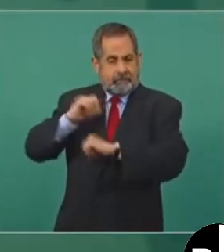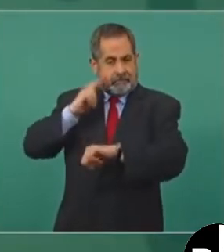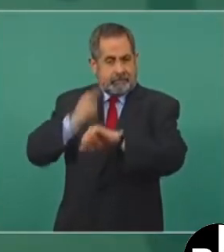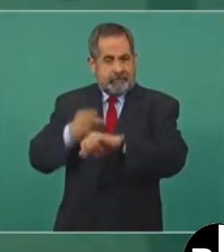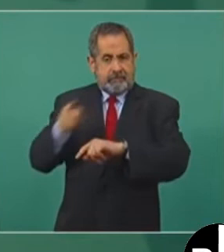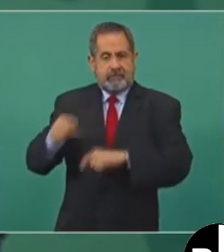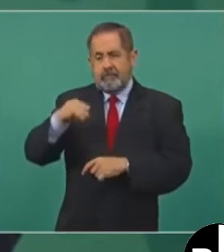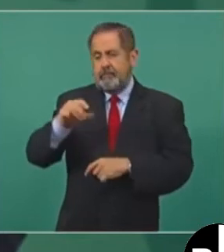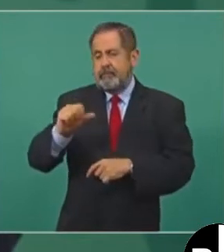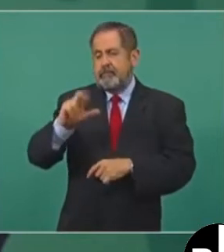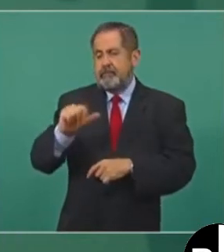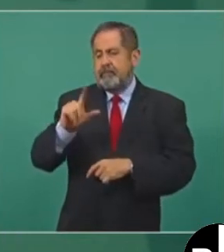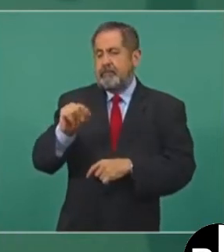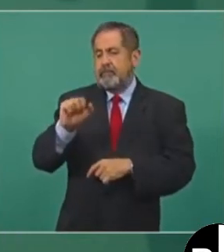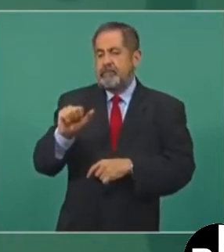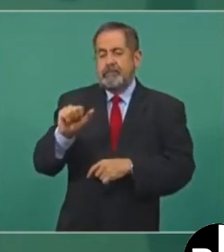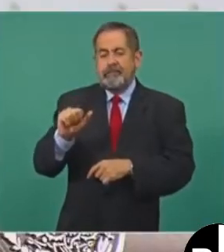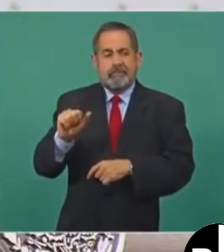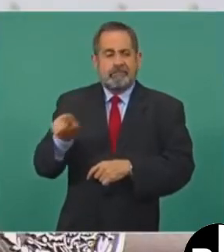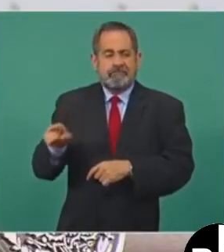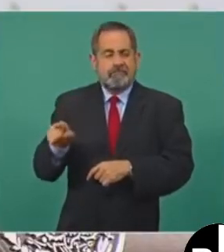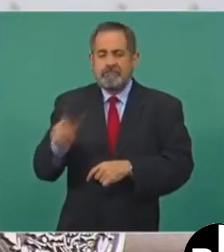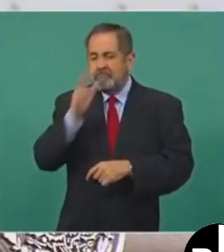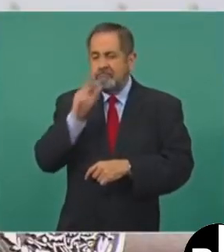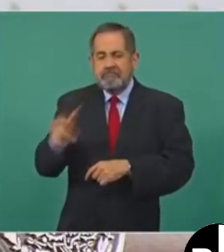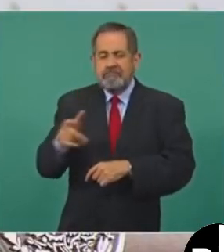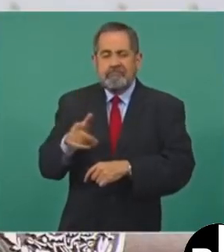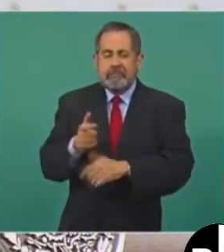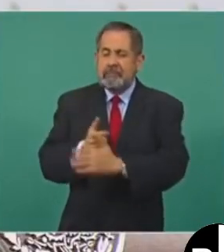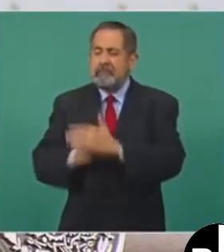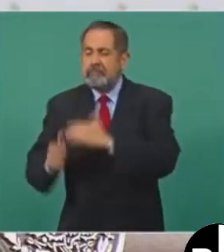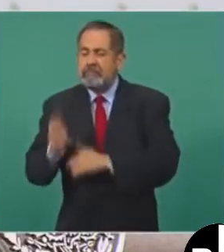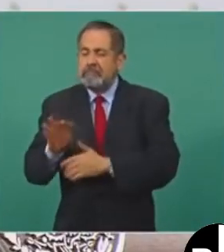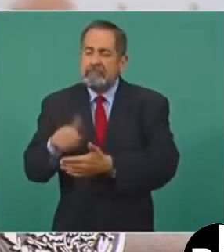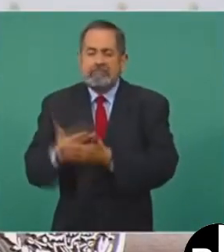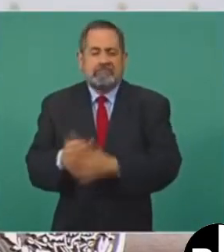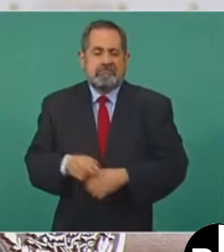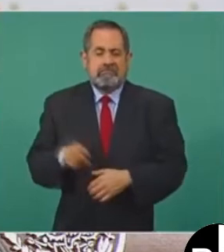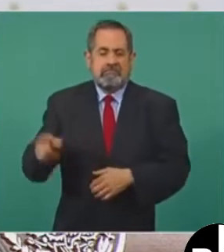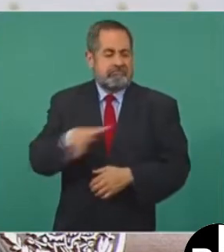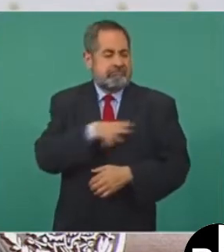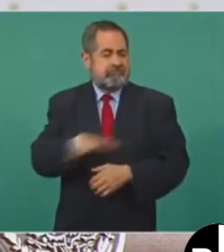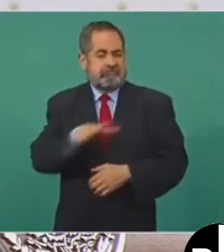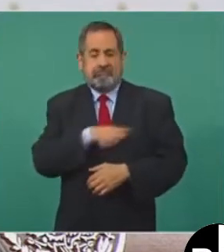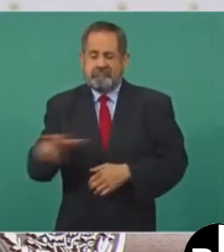María Luisa Alvarez, es incorruptible, y ahorita está escuchando.